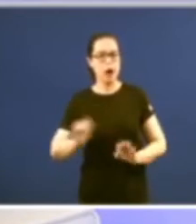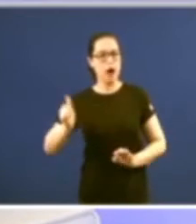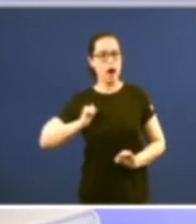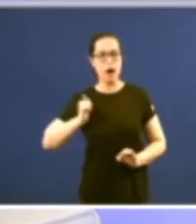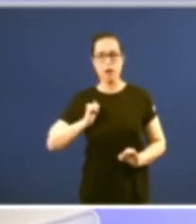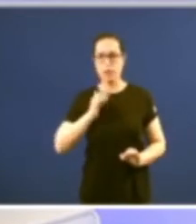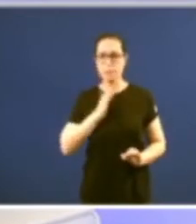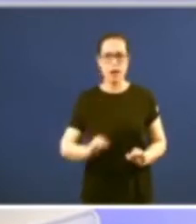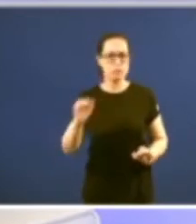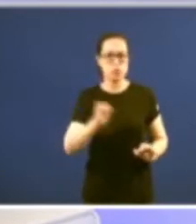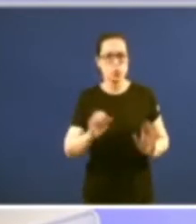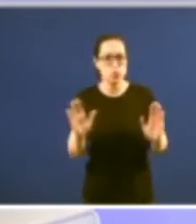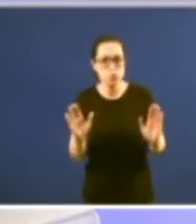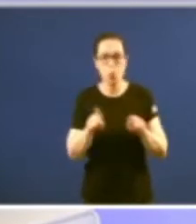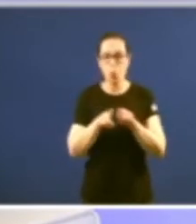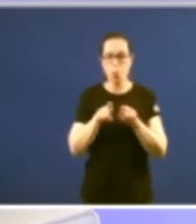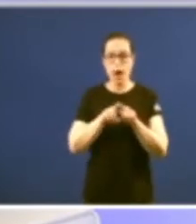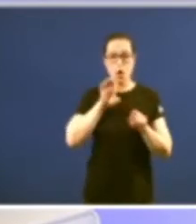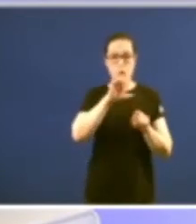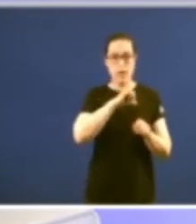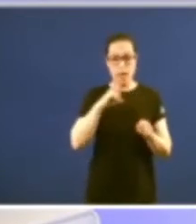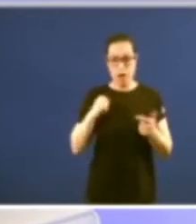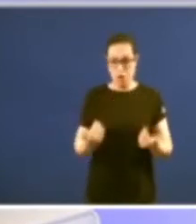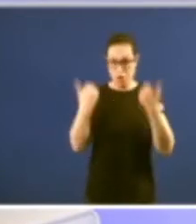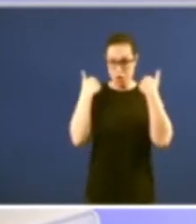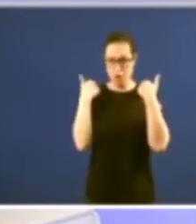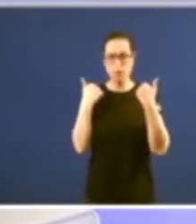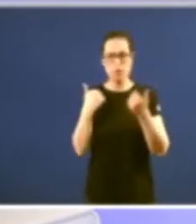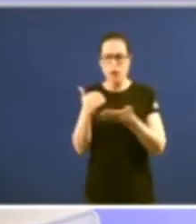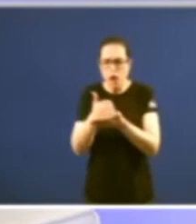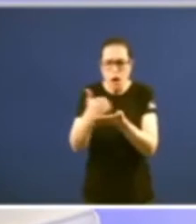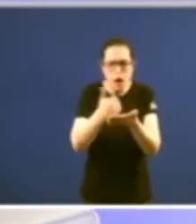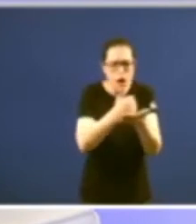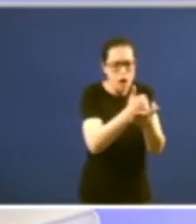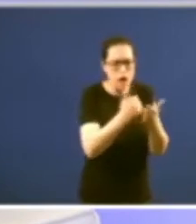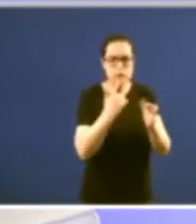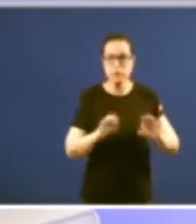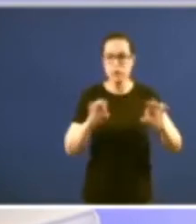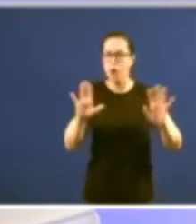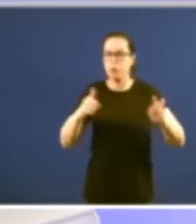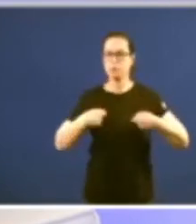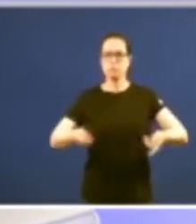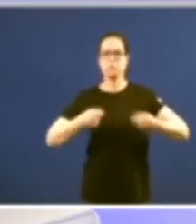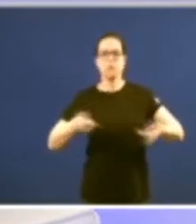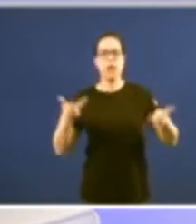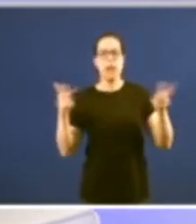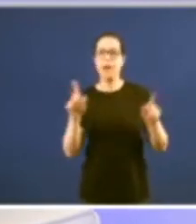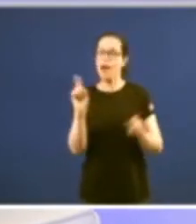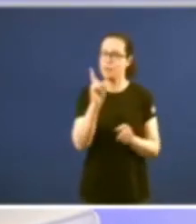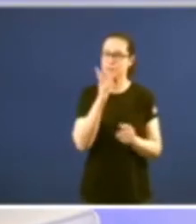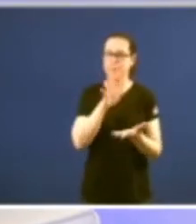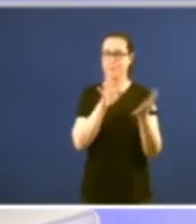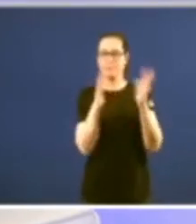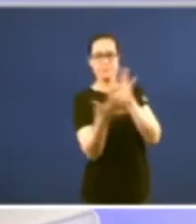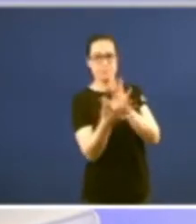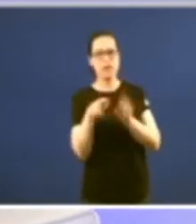fantástico donde non tenes que soportar o peso de recaudar tributos pero sin embargo faz gasto agora xa non porque se recaudan algúns tributos